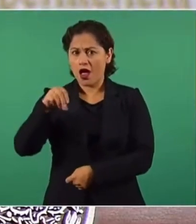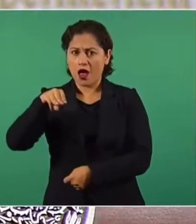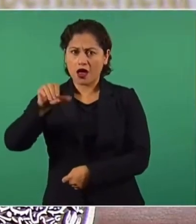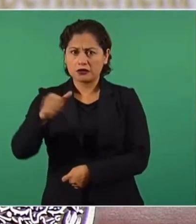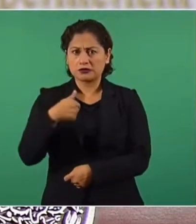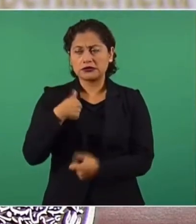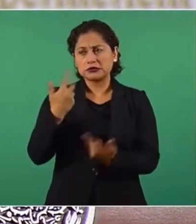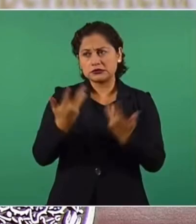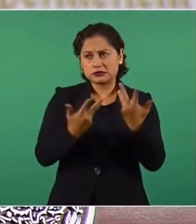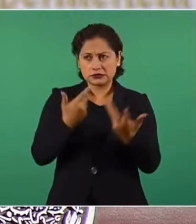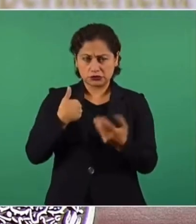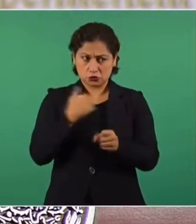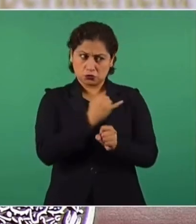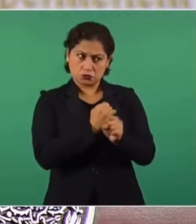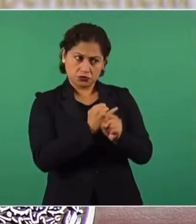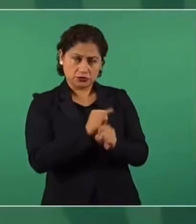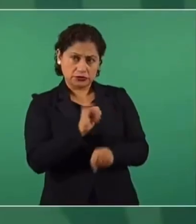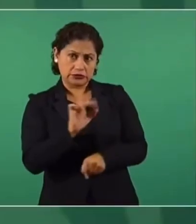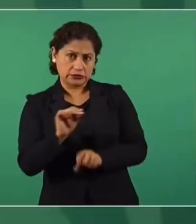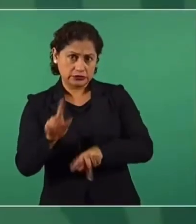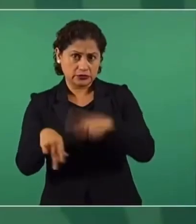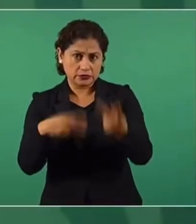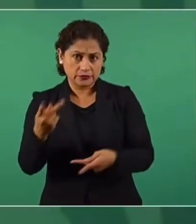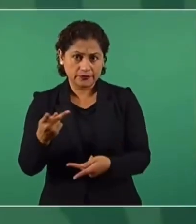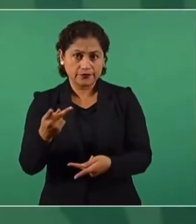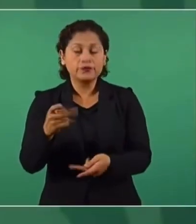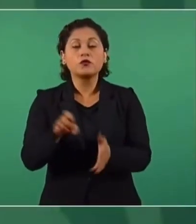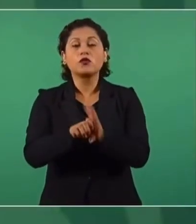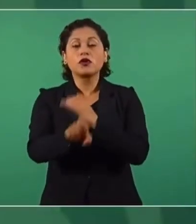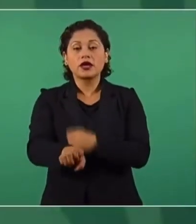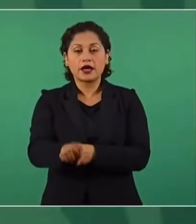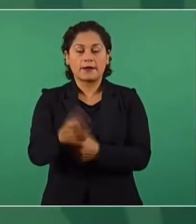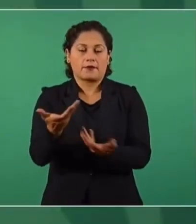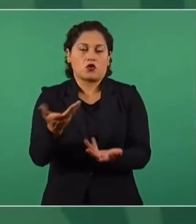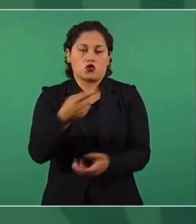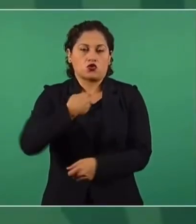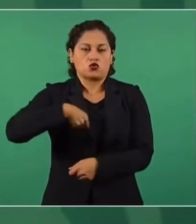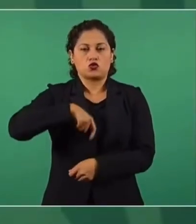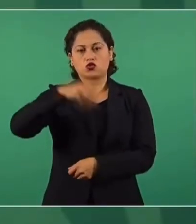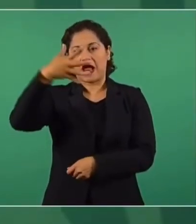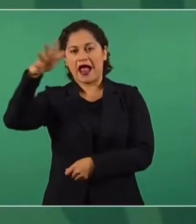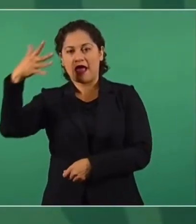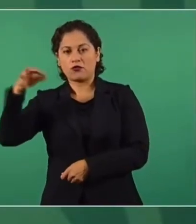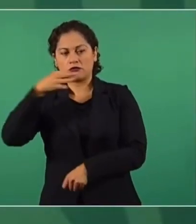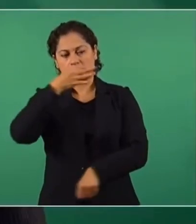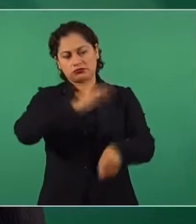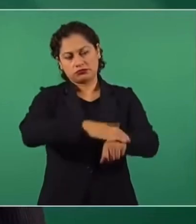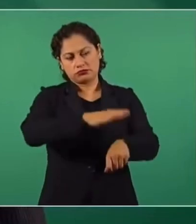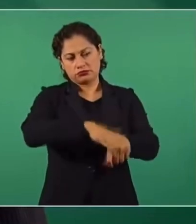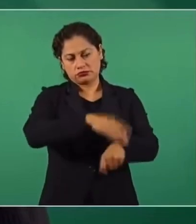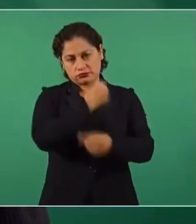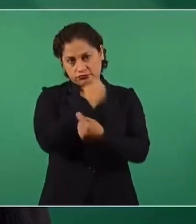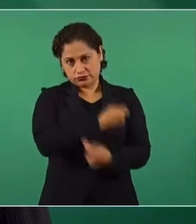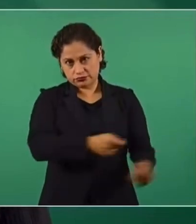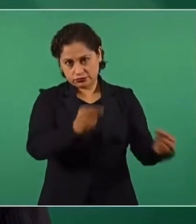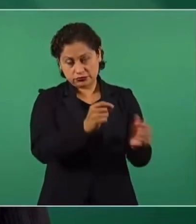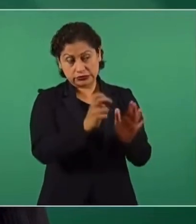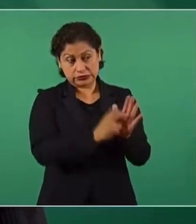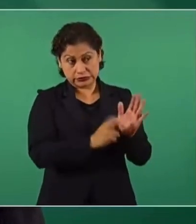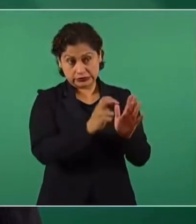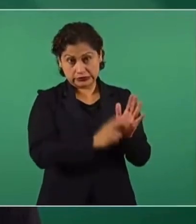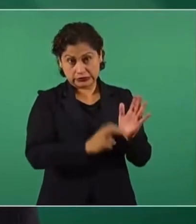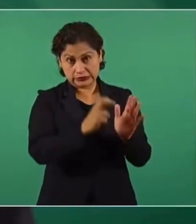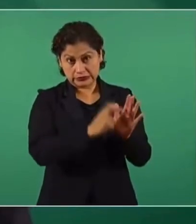adultos le decimos a un niño, ¿sabes qué, hijo? No debes de tirar la basura cuando vayas en el carro y ustedes como papás lo han